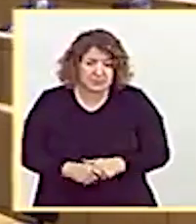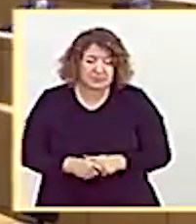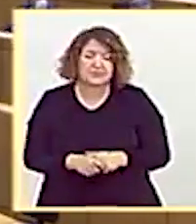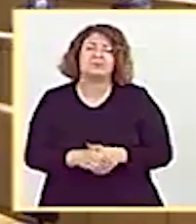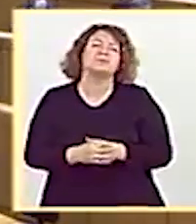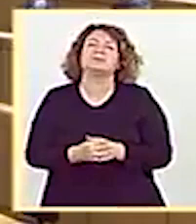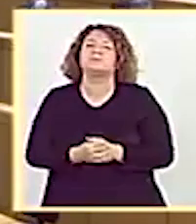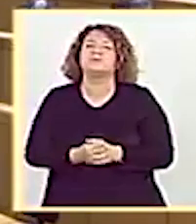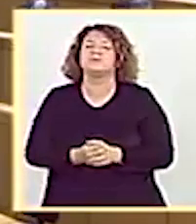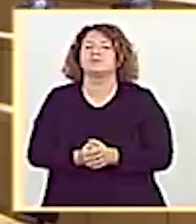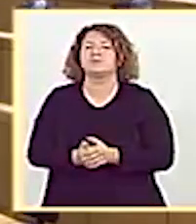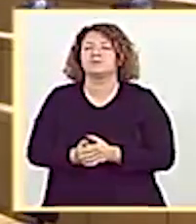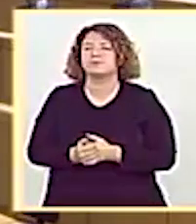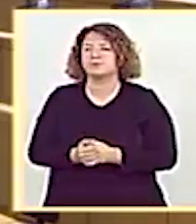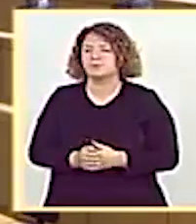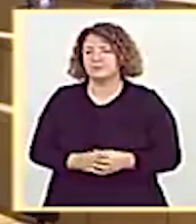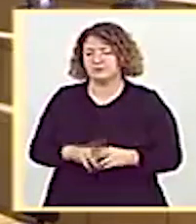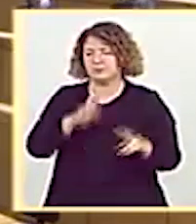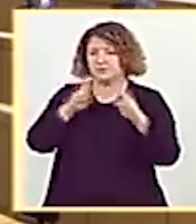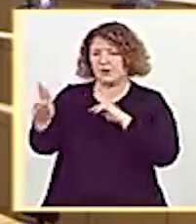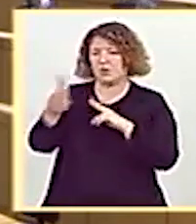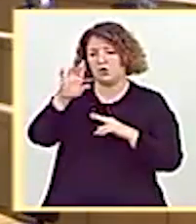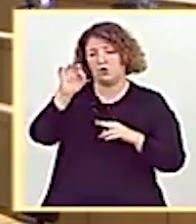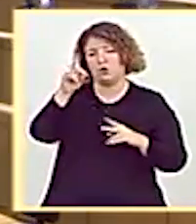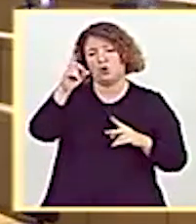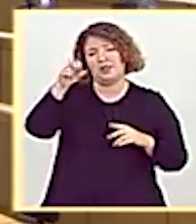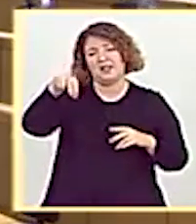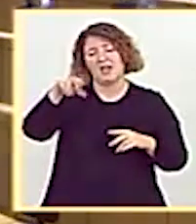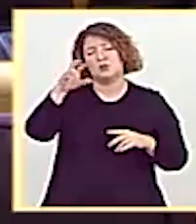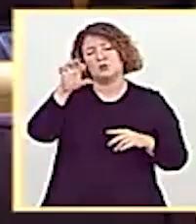Senadora Roldán Suárez, cuando quiera.